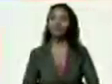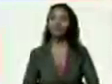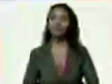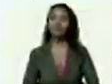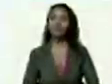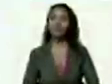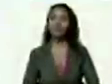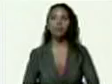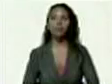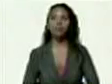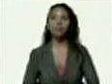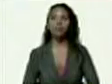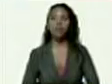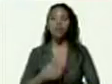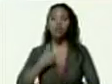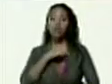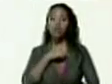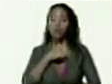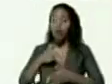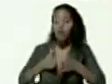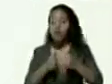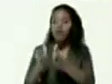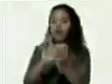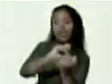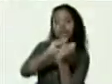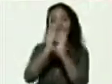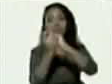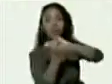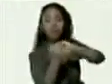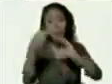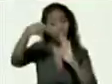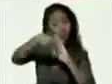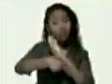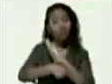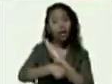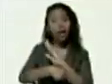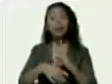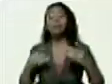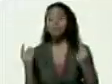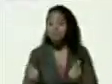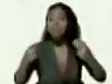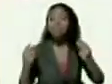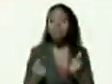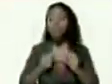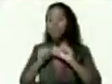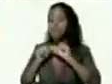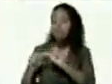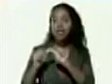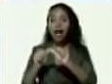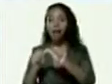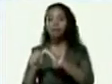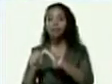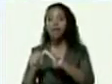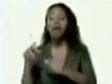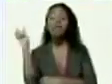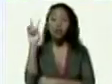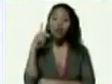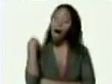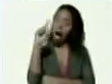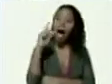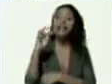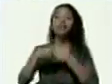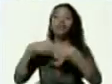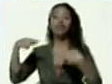hemos recorrido un camino de transformaciones profundas dinámicas permanentes si en Venezuela hay una revolución